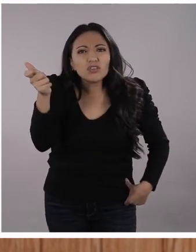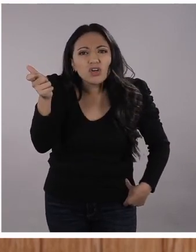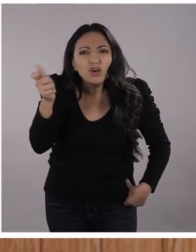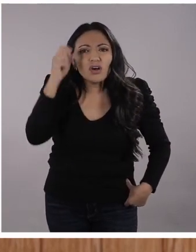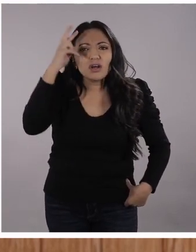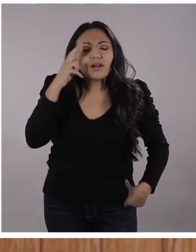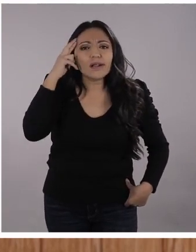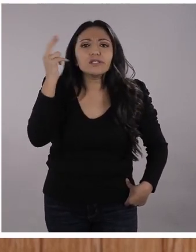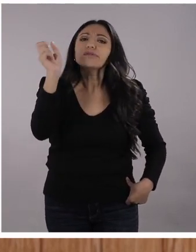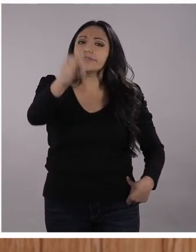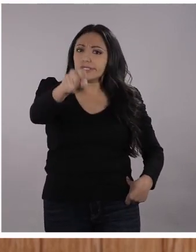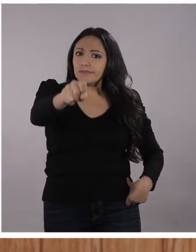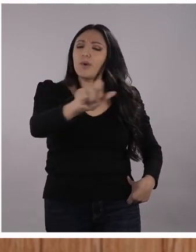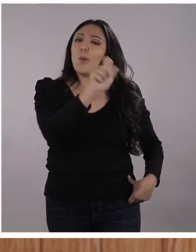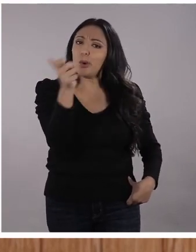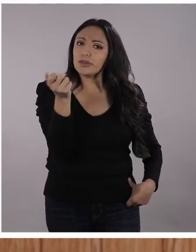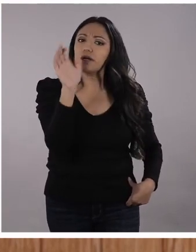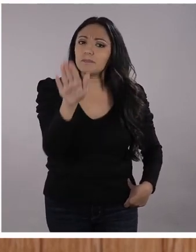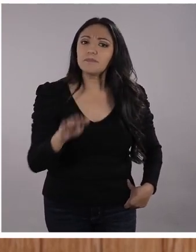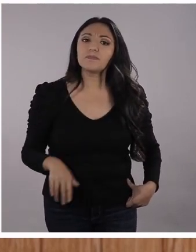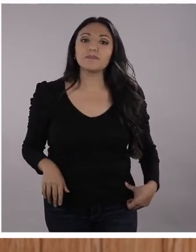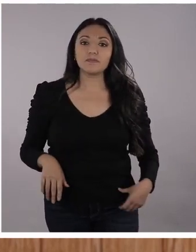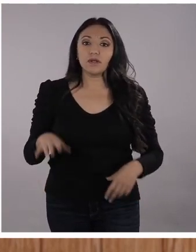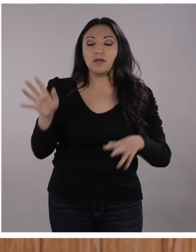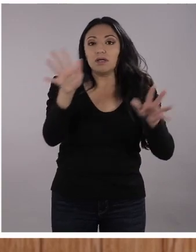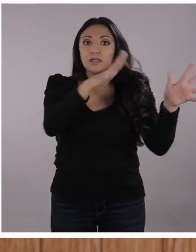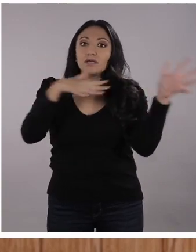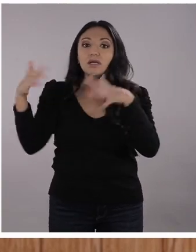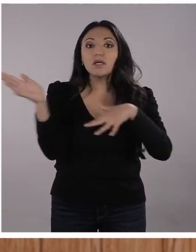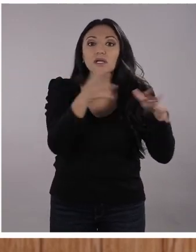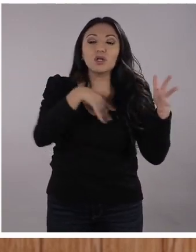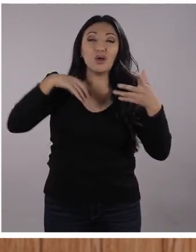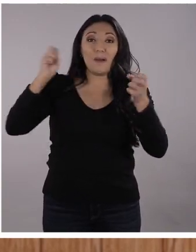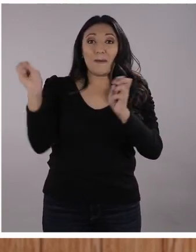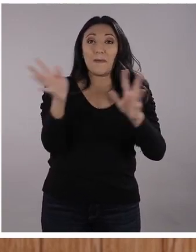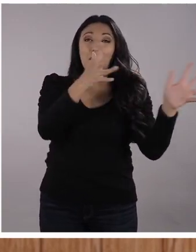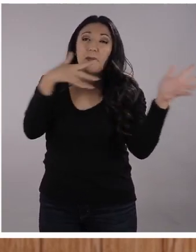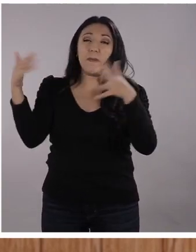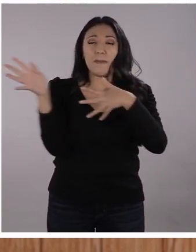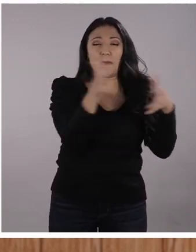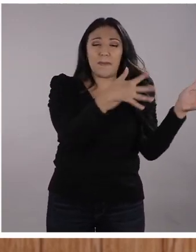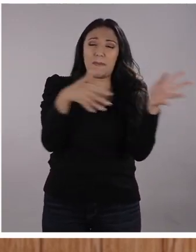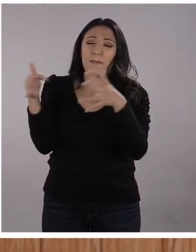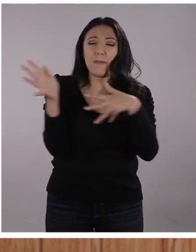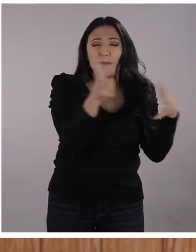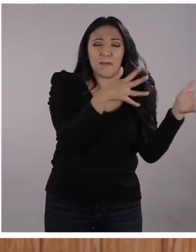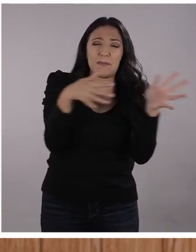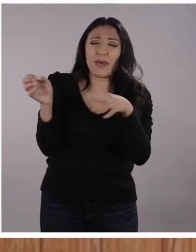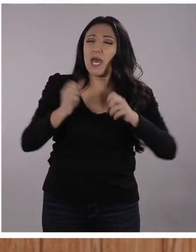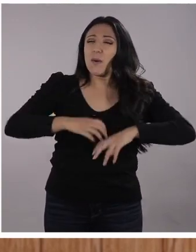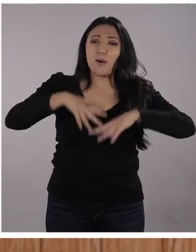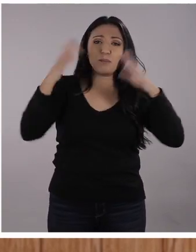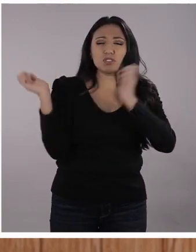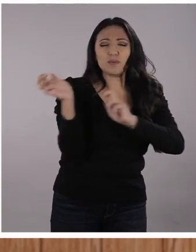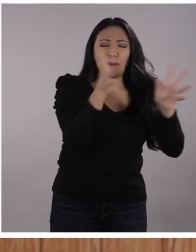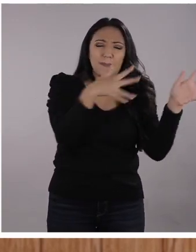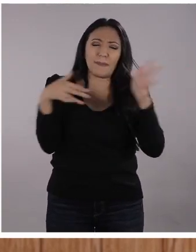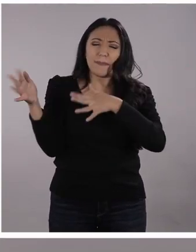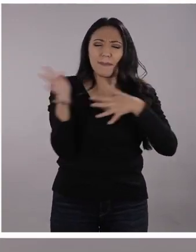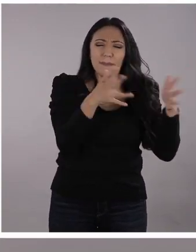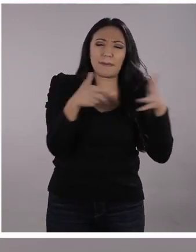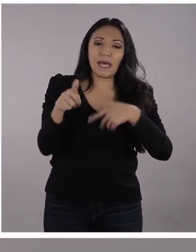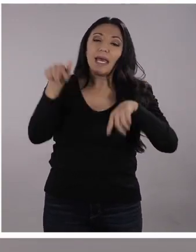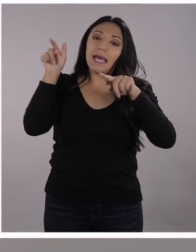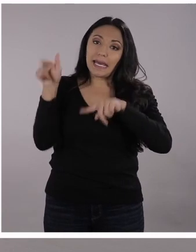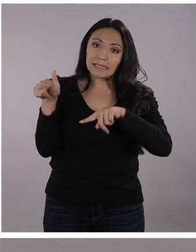Pues yo tengo que decirle que sí. Y la razón es que hay muchos vientos, vientos, muchos vientos, muchas corrientes